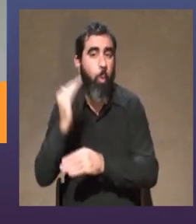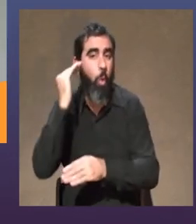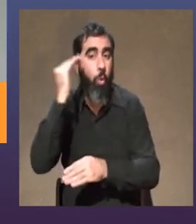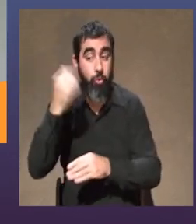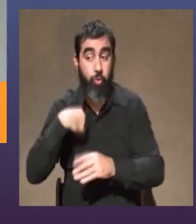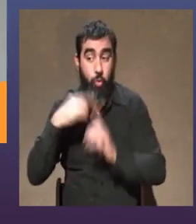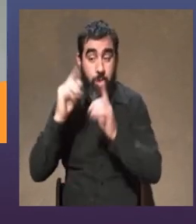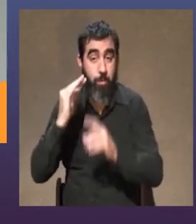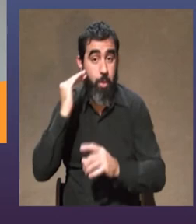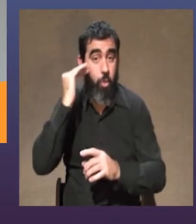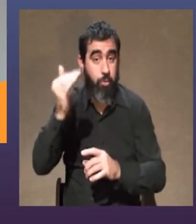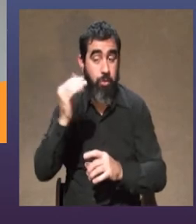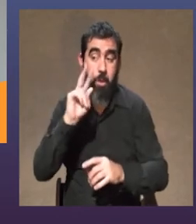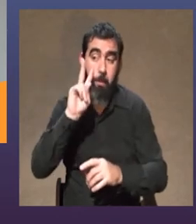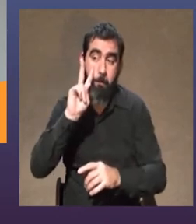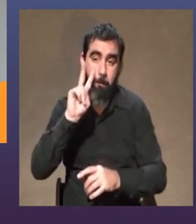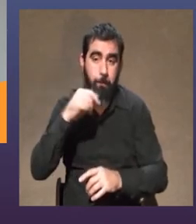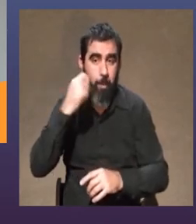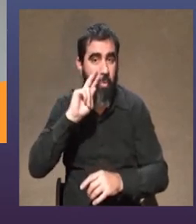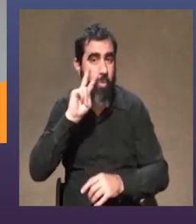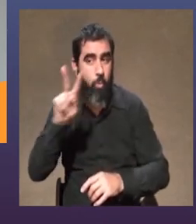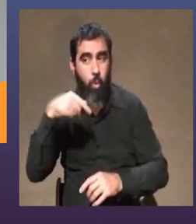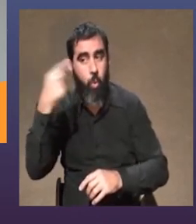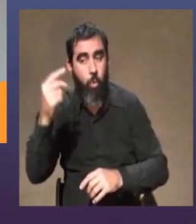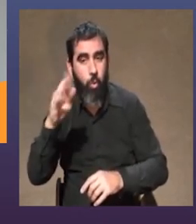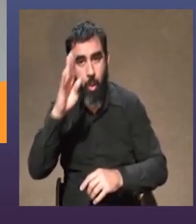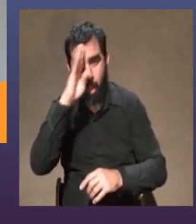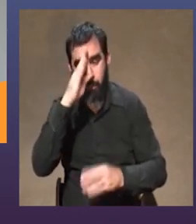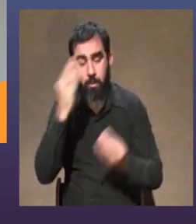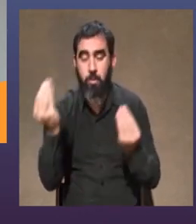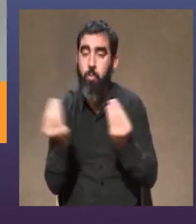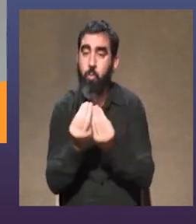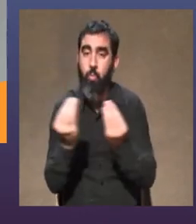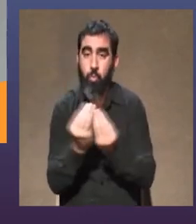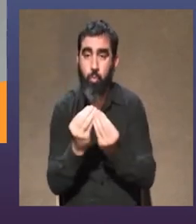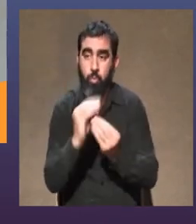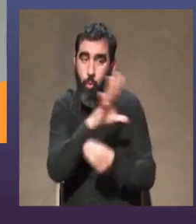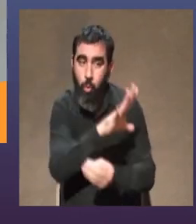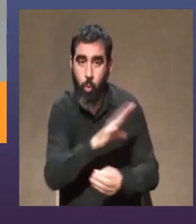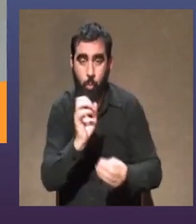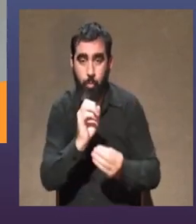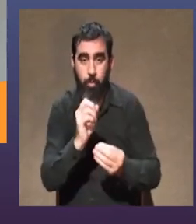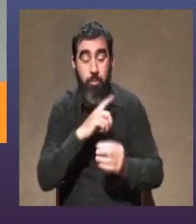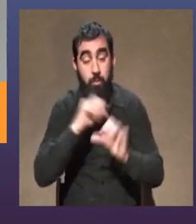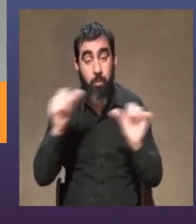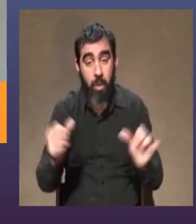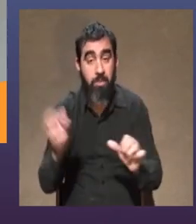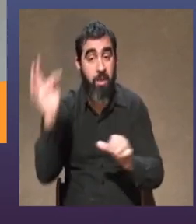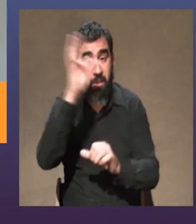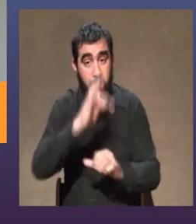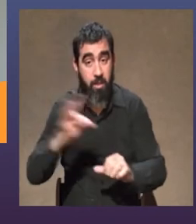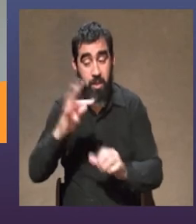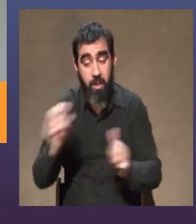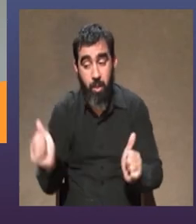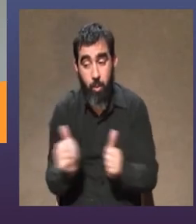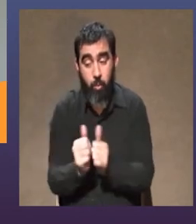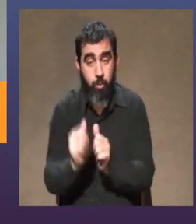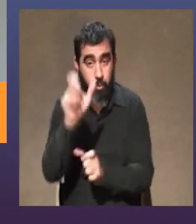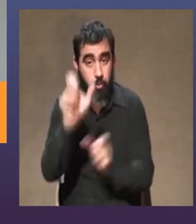docente me gusta mucho ver ser docente al otro aprendo mucho ahí y bueno pude hacer varios talleres con otras personas